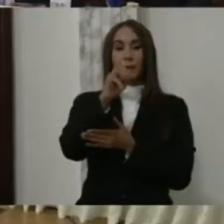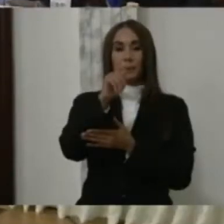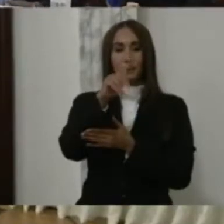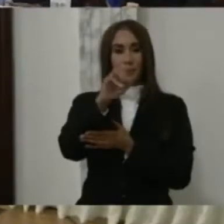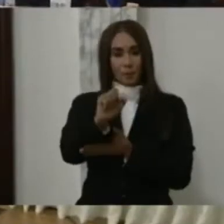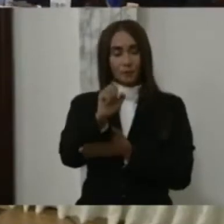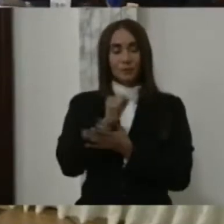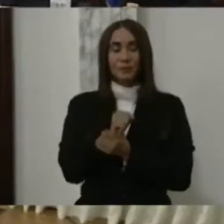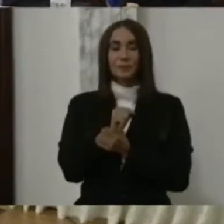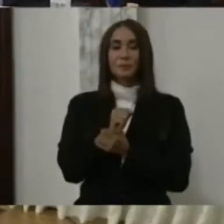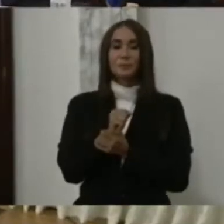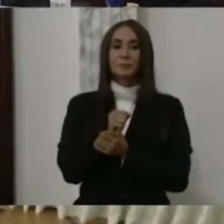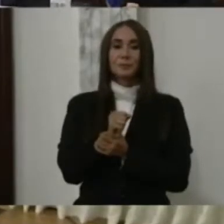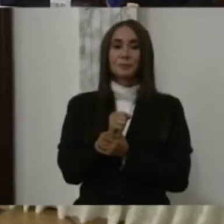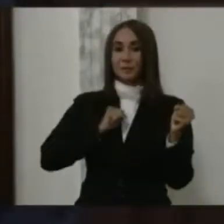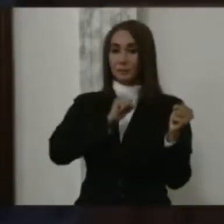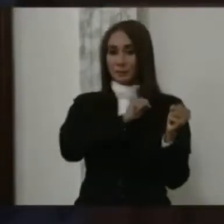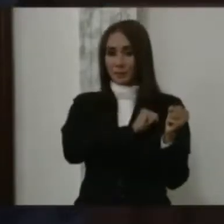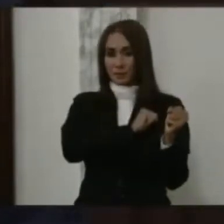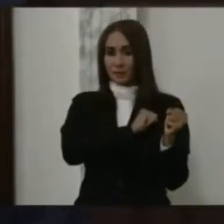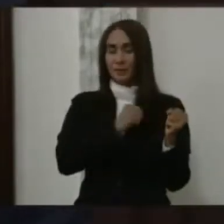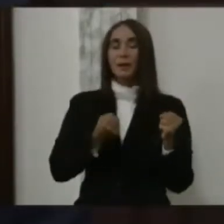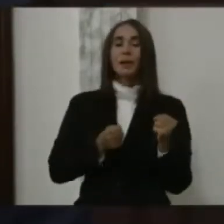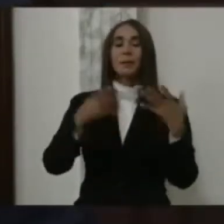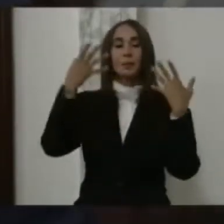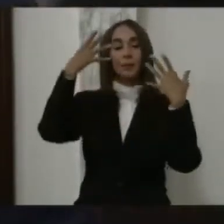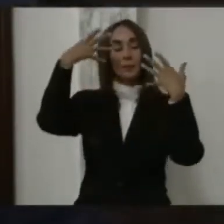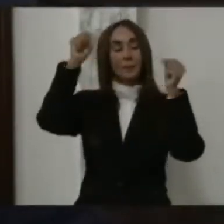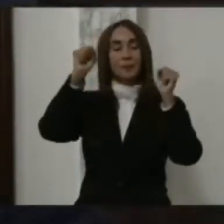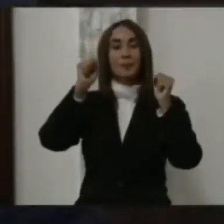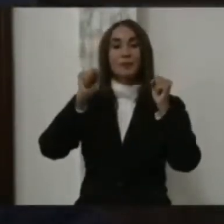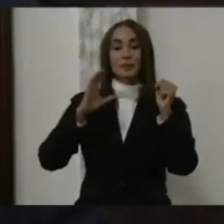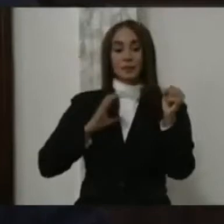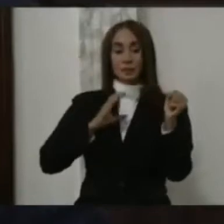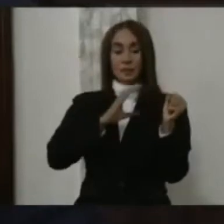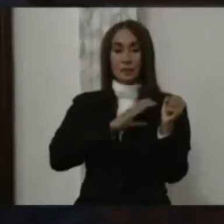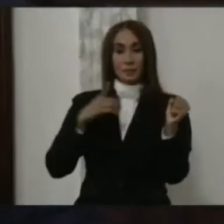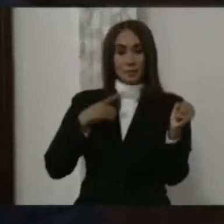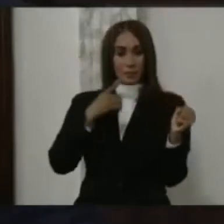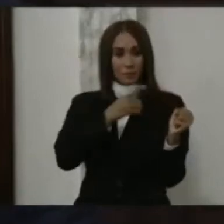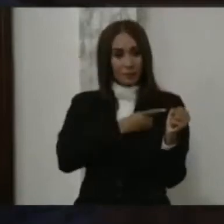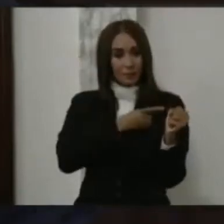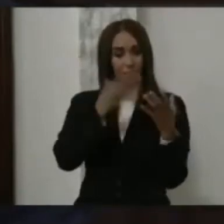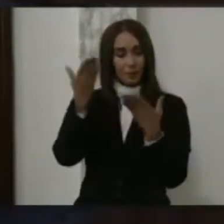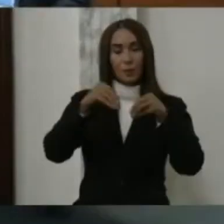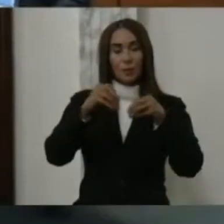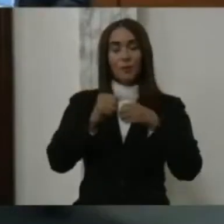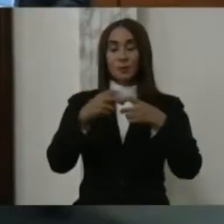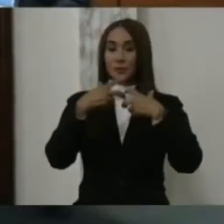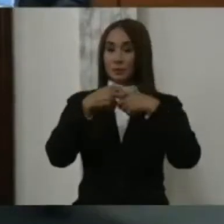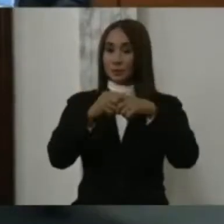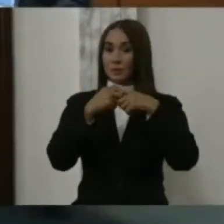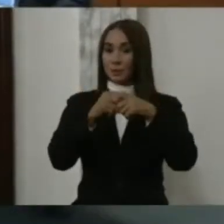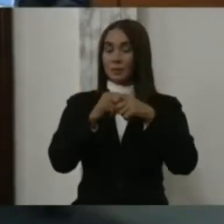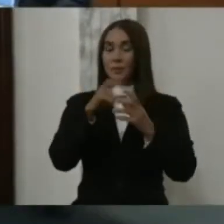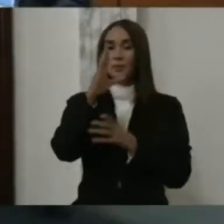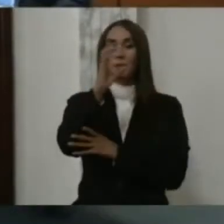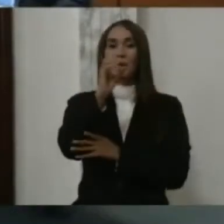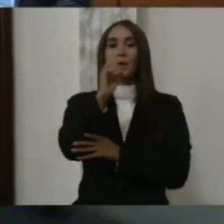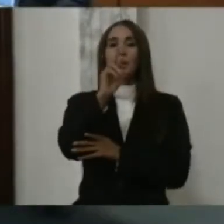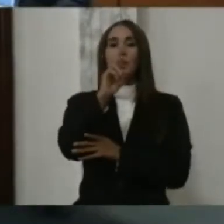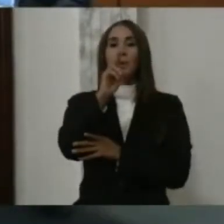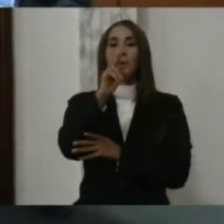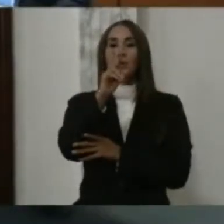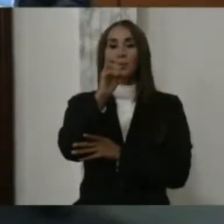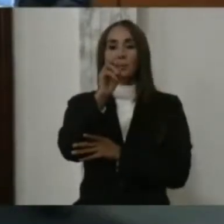República Dominicana recibirá por lo menos el 40% de ganancias en un nuevo contrato de explotación petrolera. De hecho